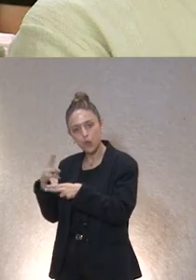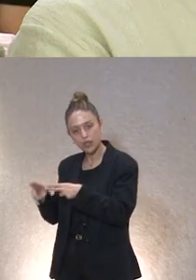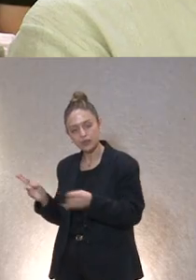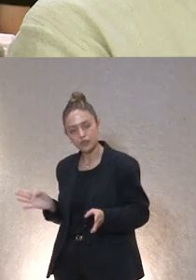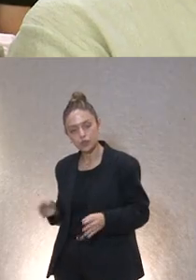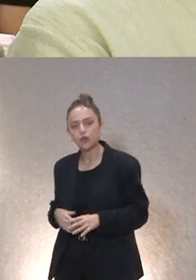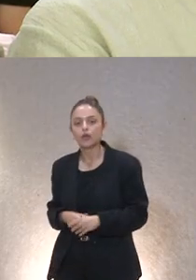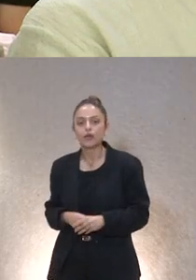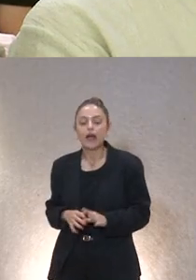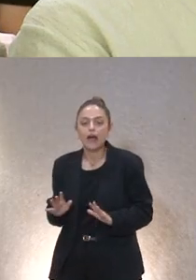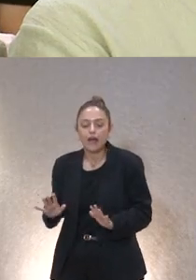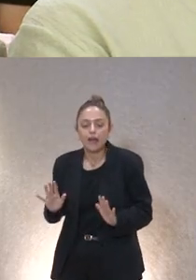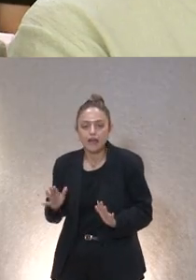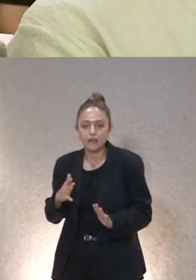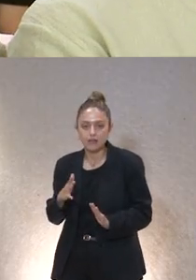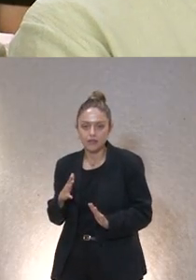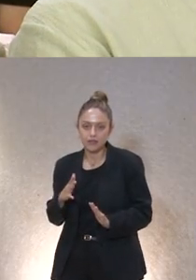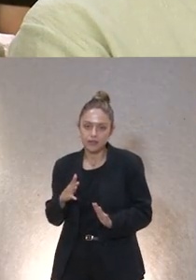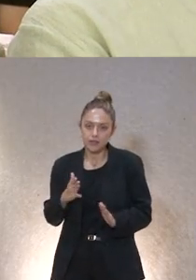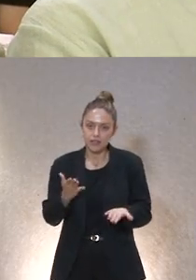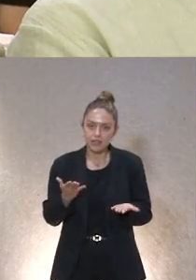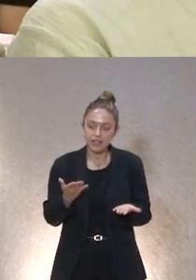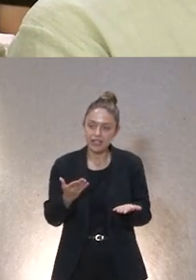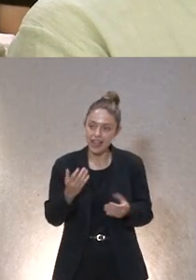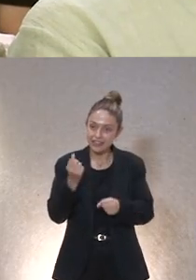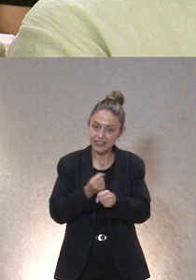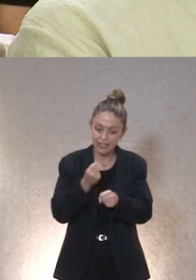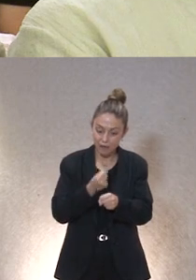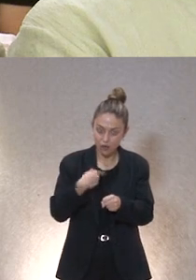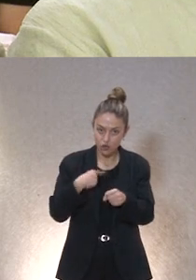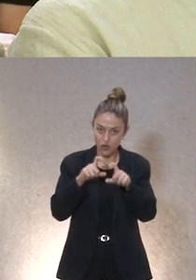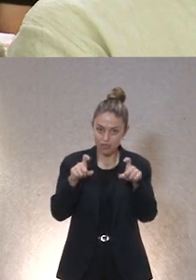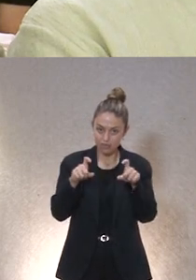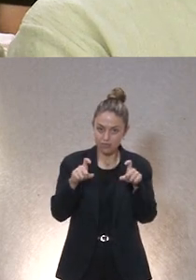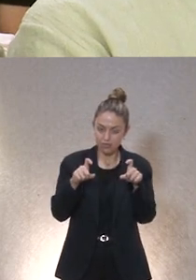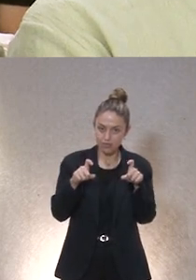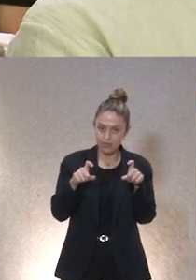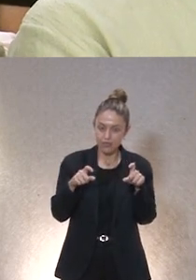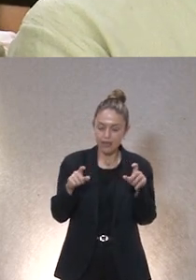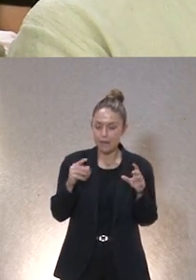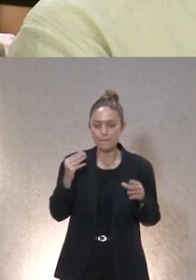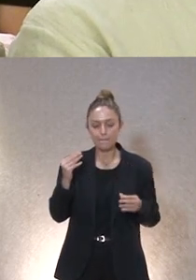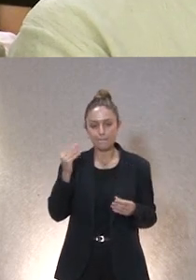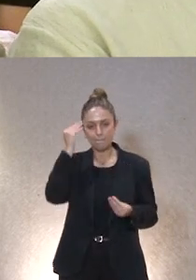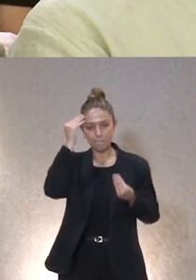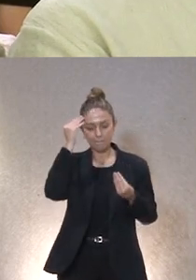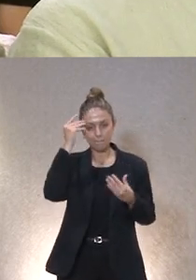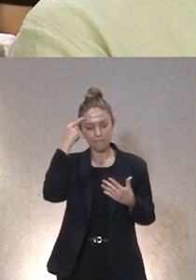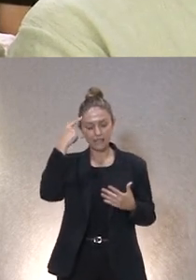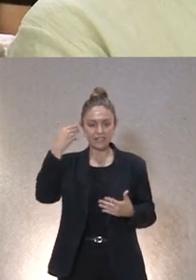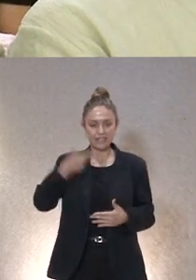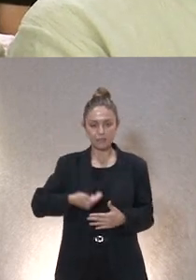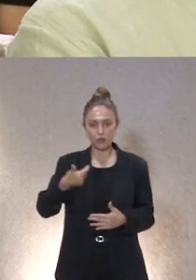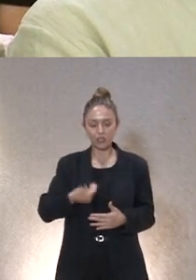al menos en la entidad donde yo trabajo esto intentamos tenerlo muy presente para generar menos